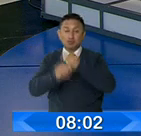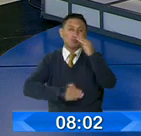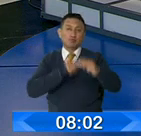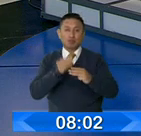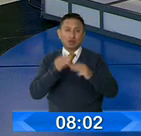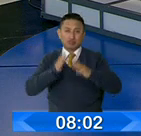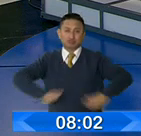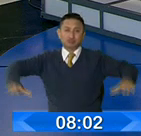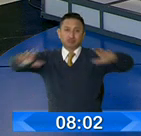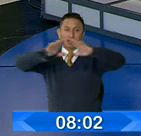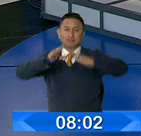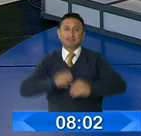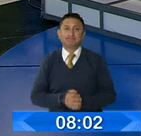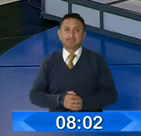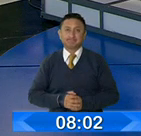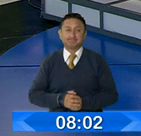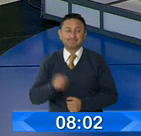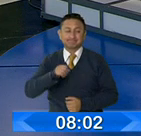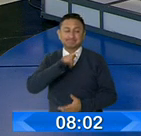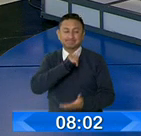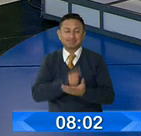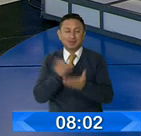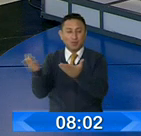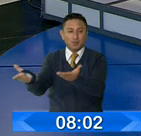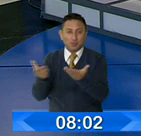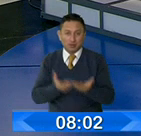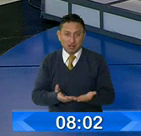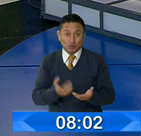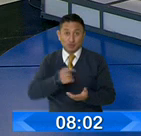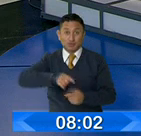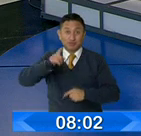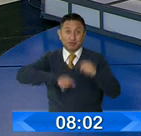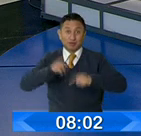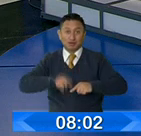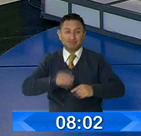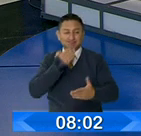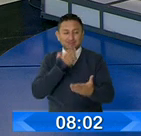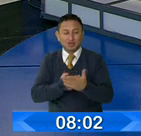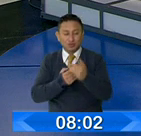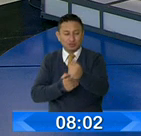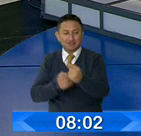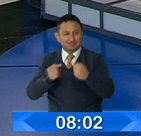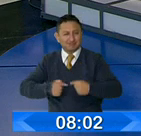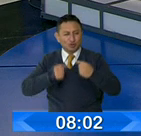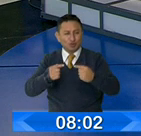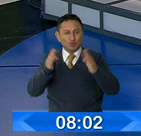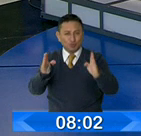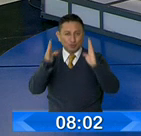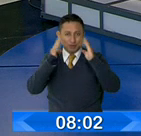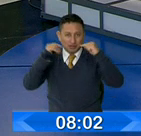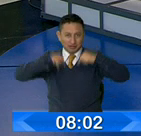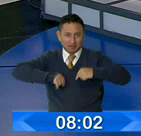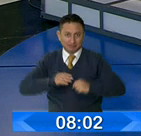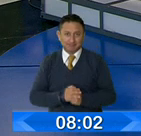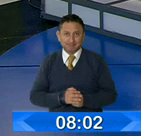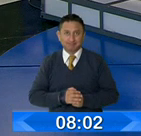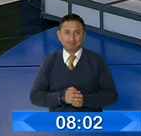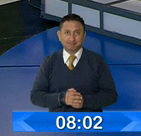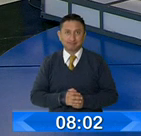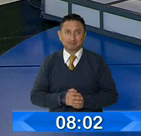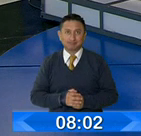entero está viviendo. Así es, les damos la bienvenida a todos nuestros amigos televidentes, agradecerles por estar siempre con nosotros muy bien